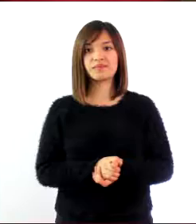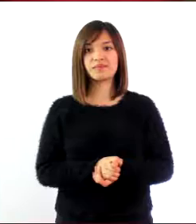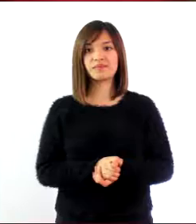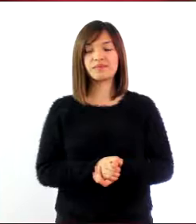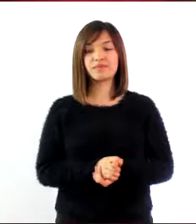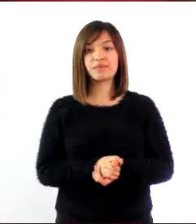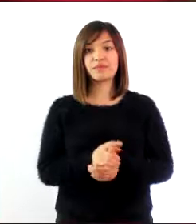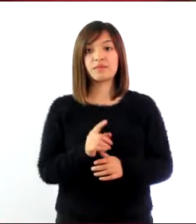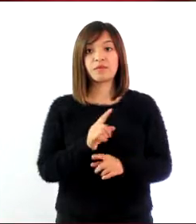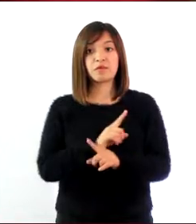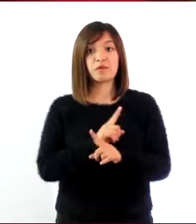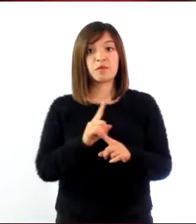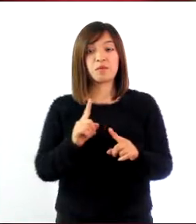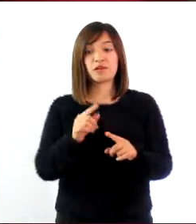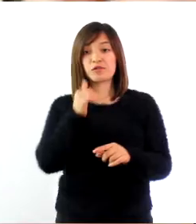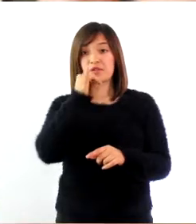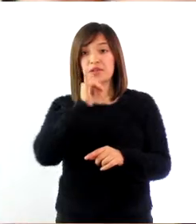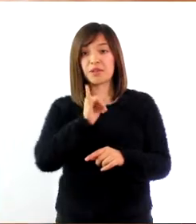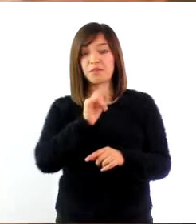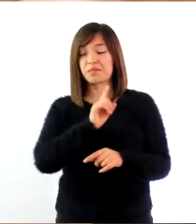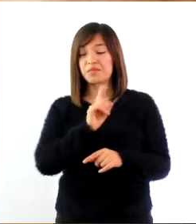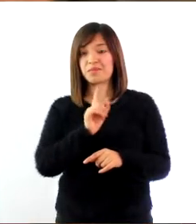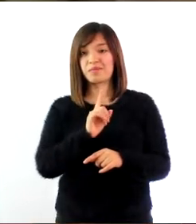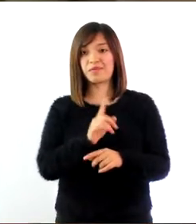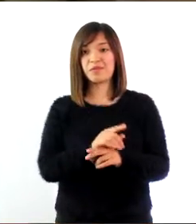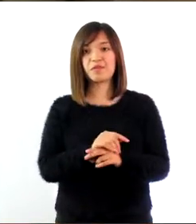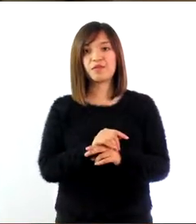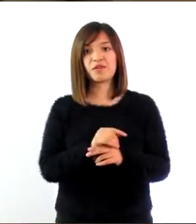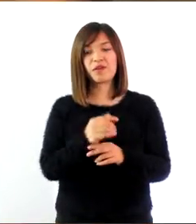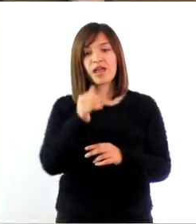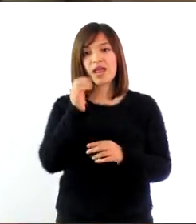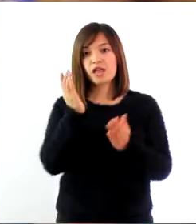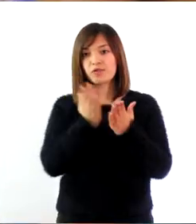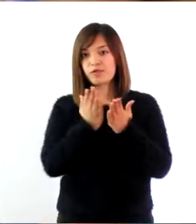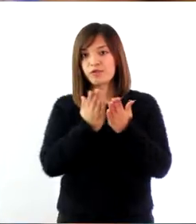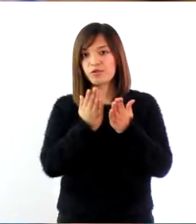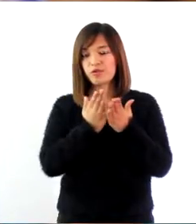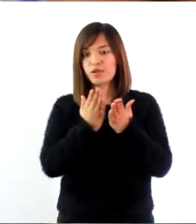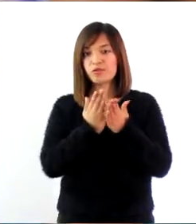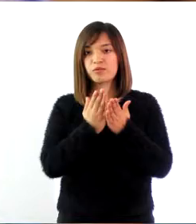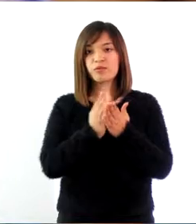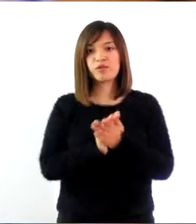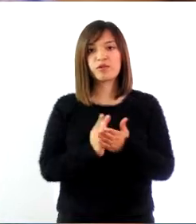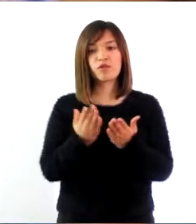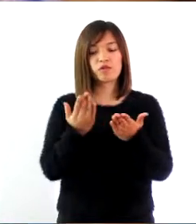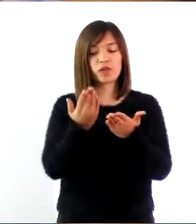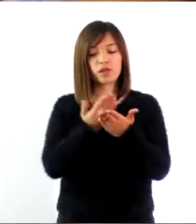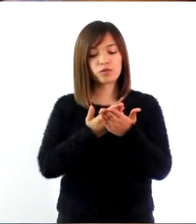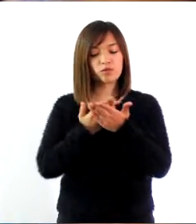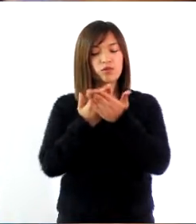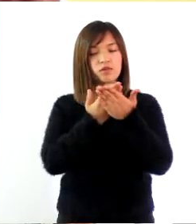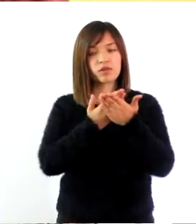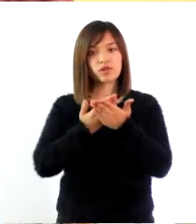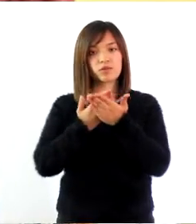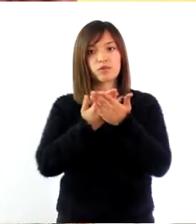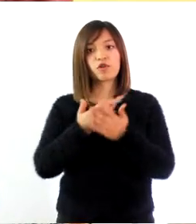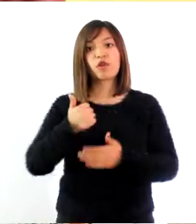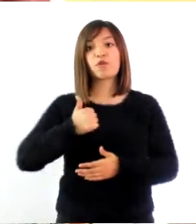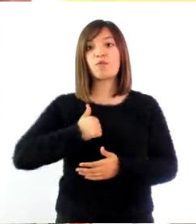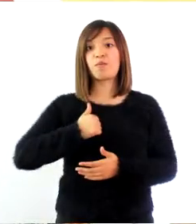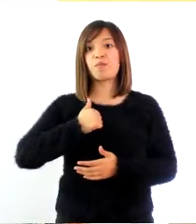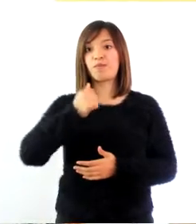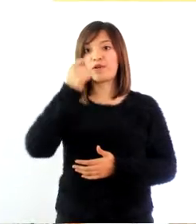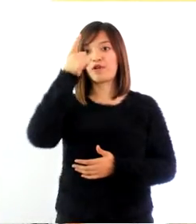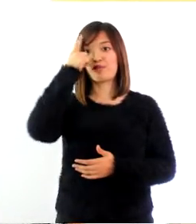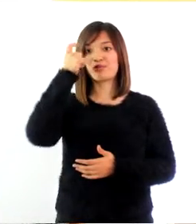No pasó mucho tiempo para que después de una serie de estudios complementarios, ella pudiera cumplir su sueño. Yo la